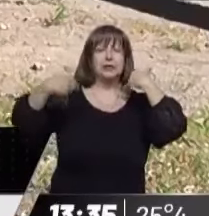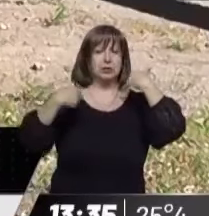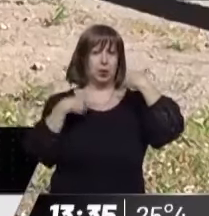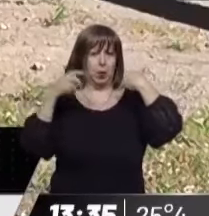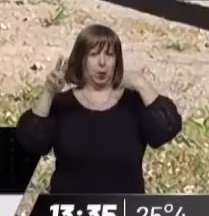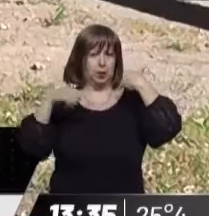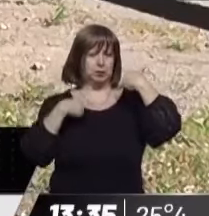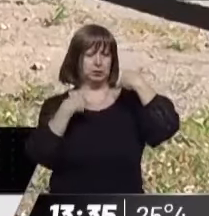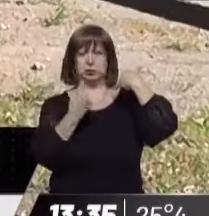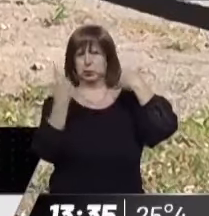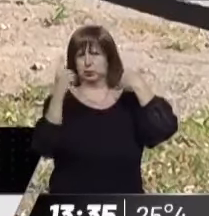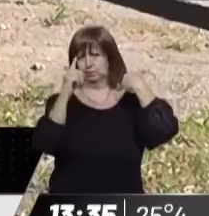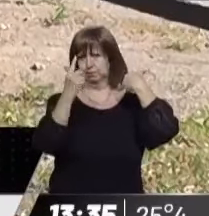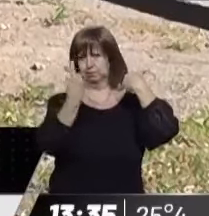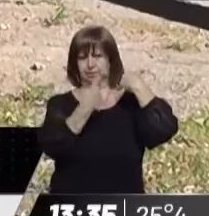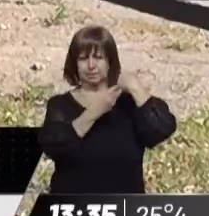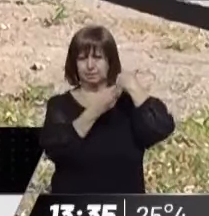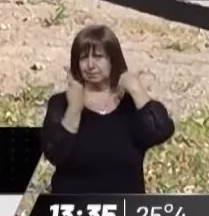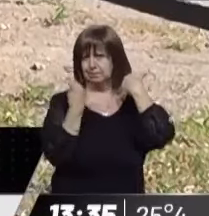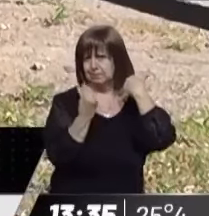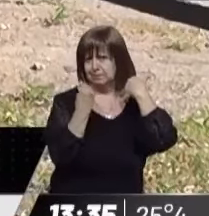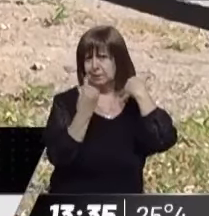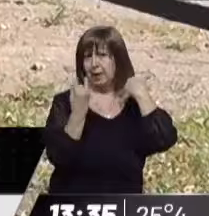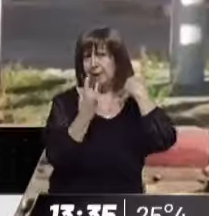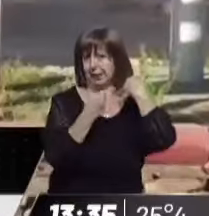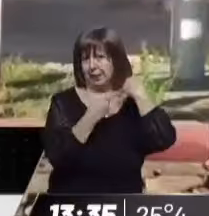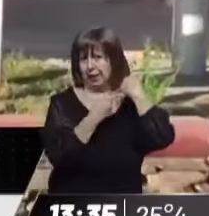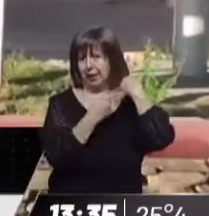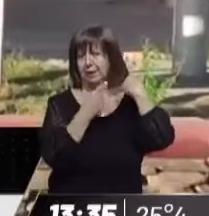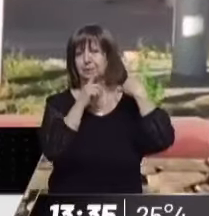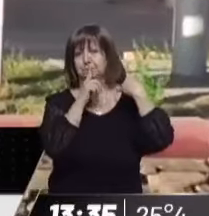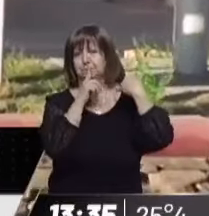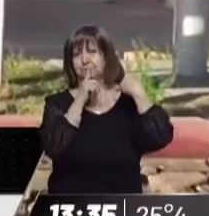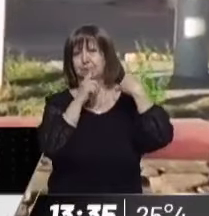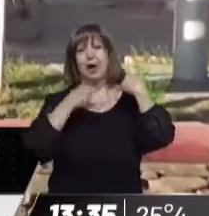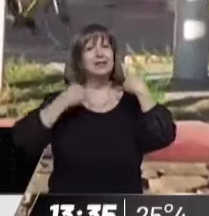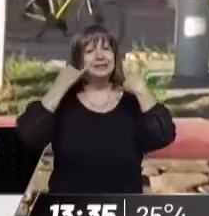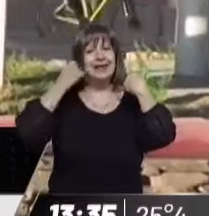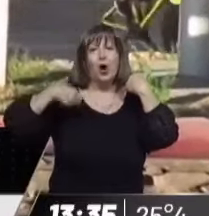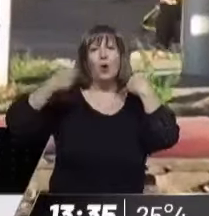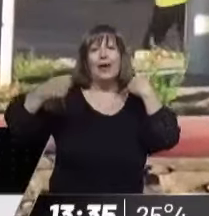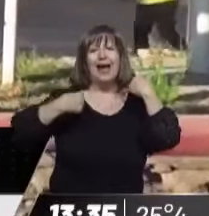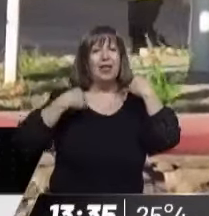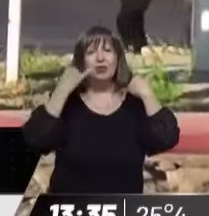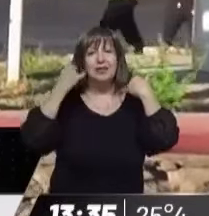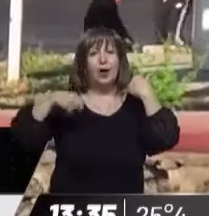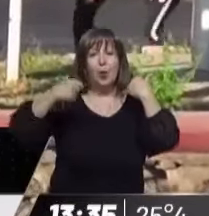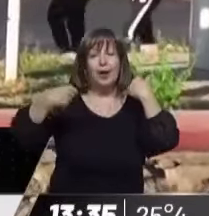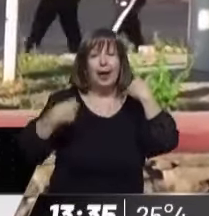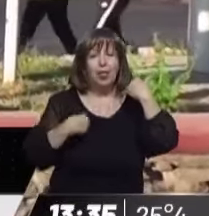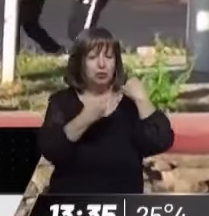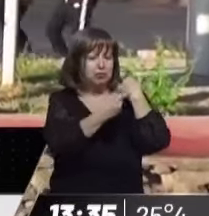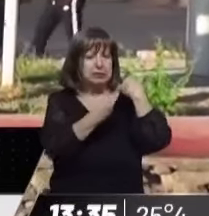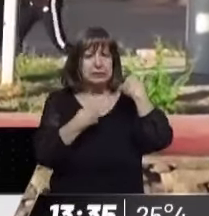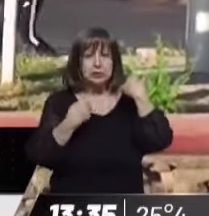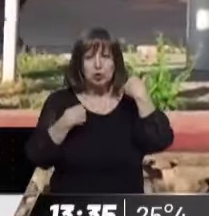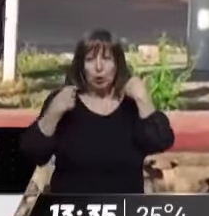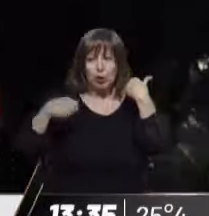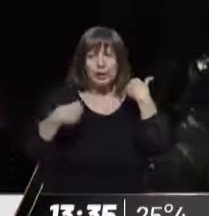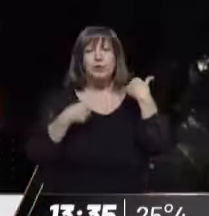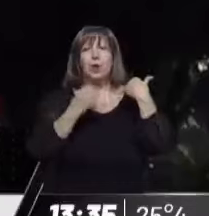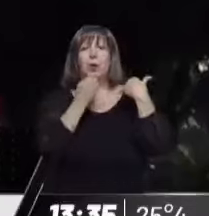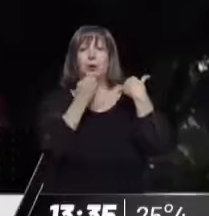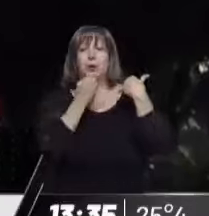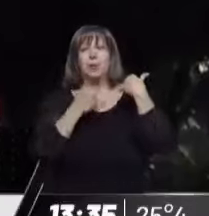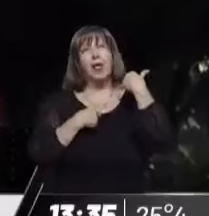ahí yo detecto la primera mentira porque yo estoy jubilado y bueno, me hice el tonto para